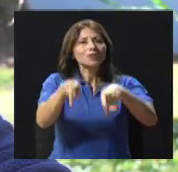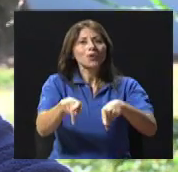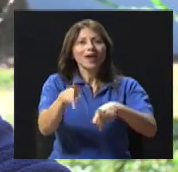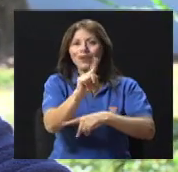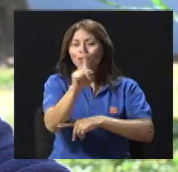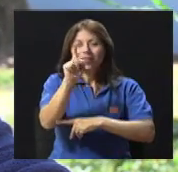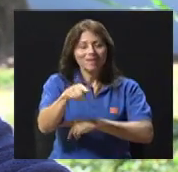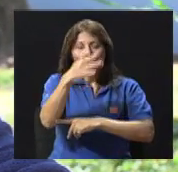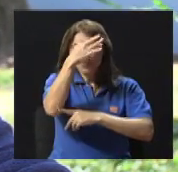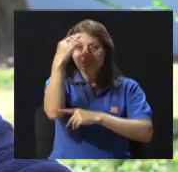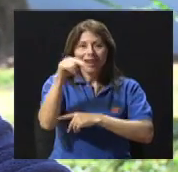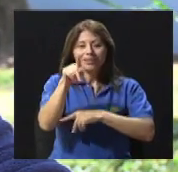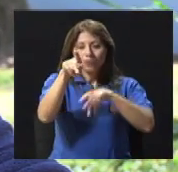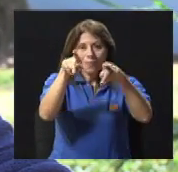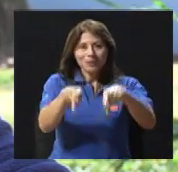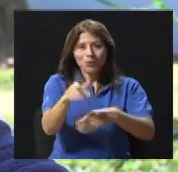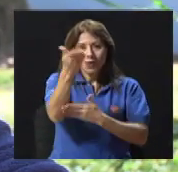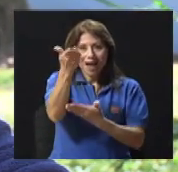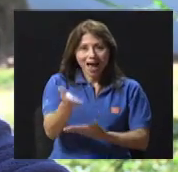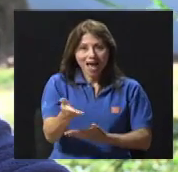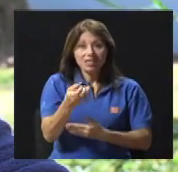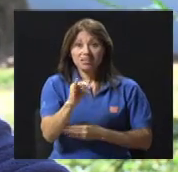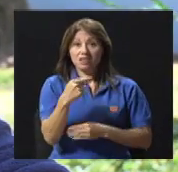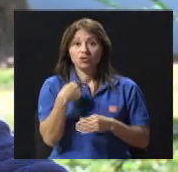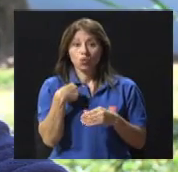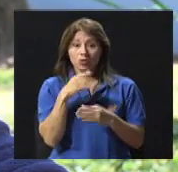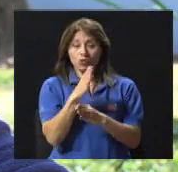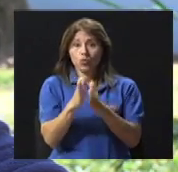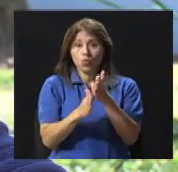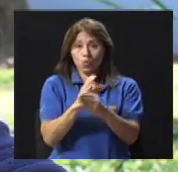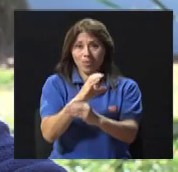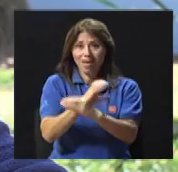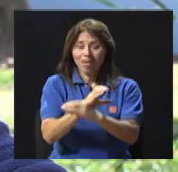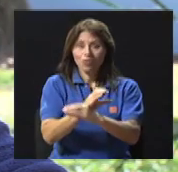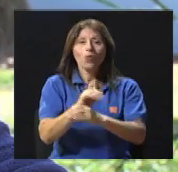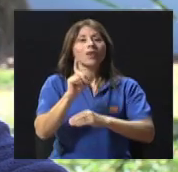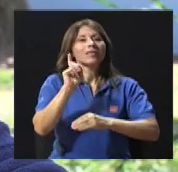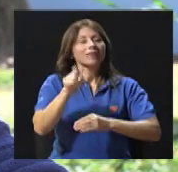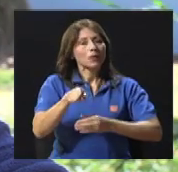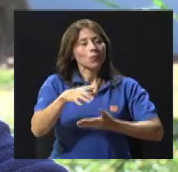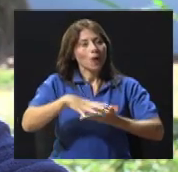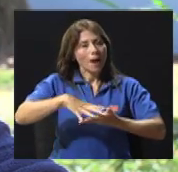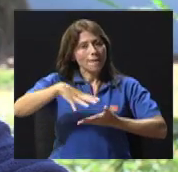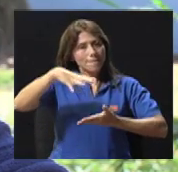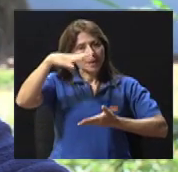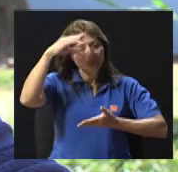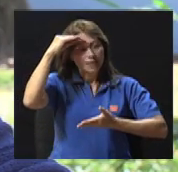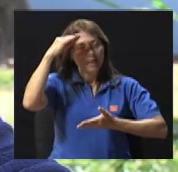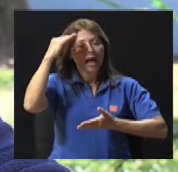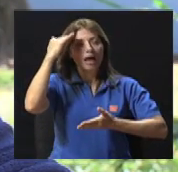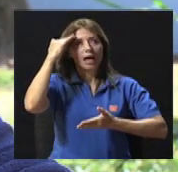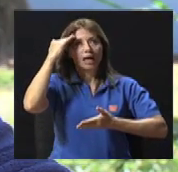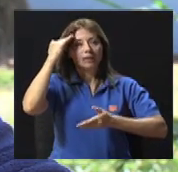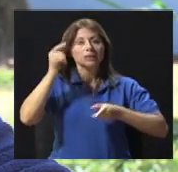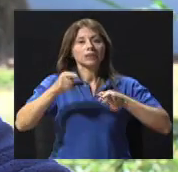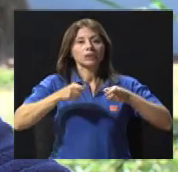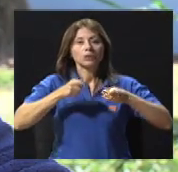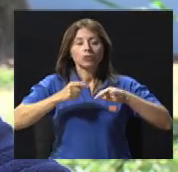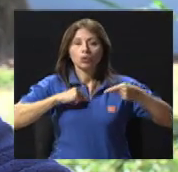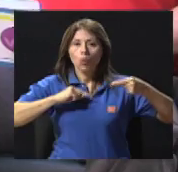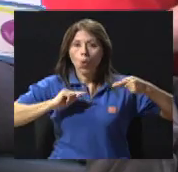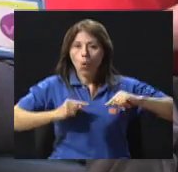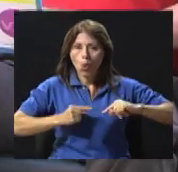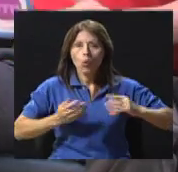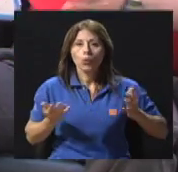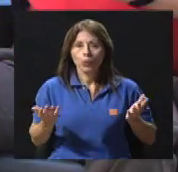si la estoy cuidando, tengo que ir aprendiendo a manejar el dolor que me causa que esté en esas condiciones. Claro que